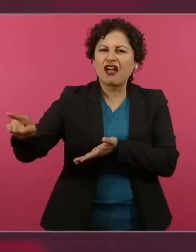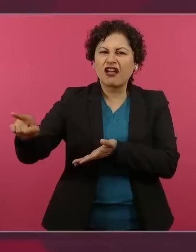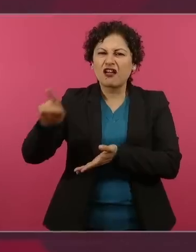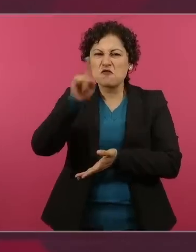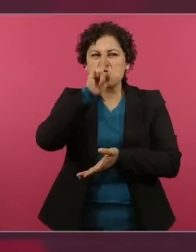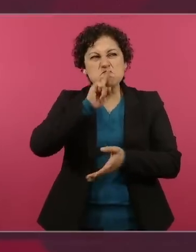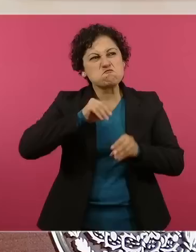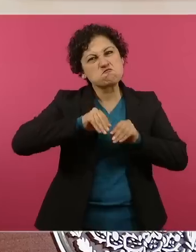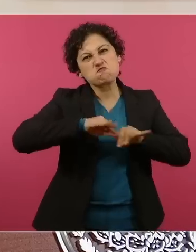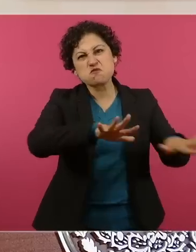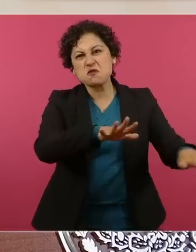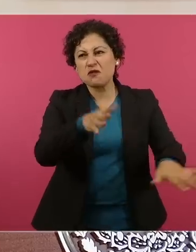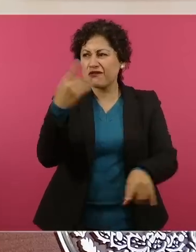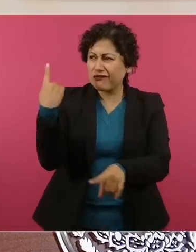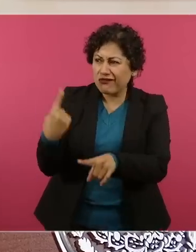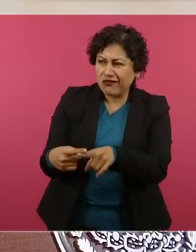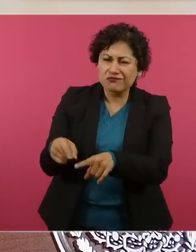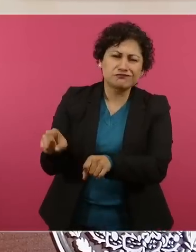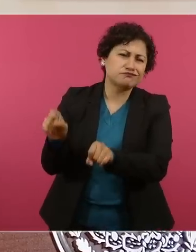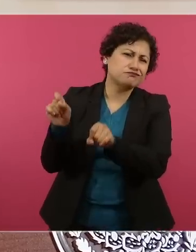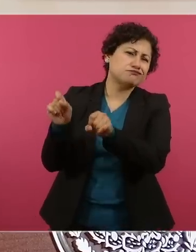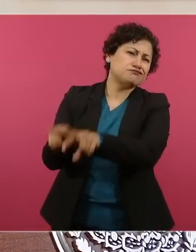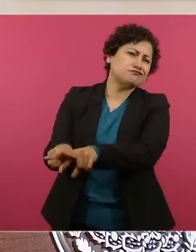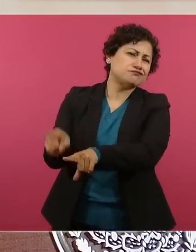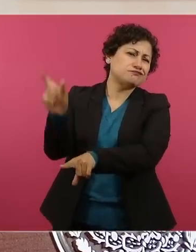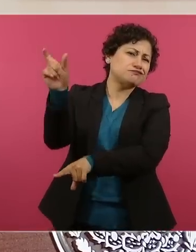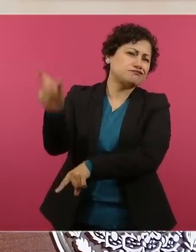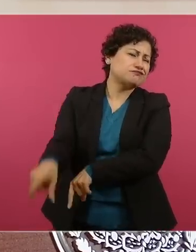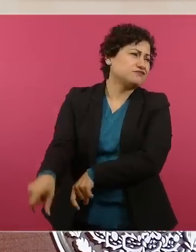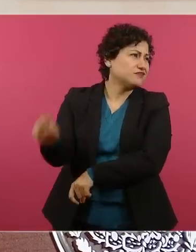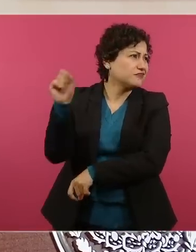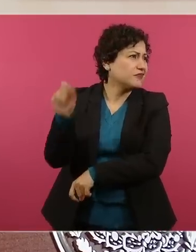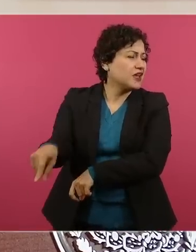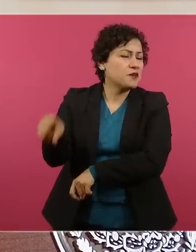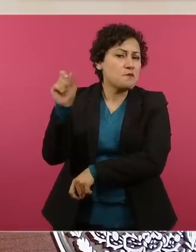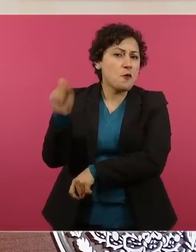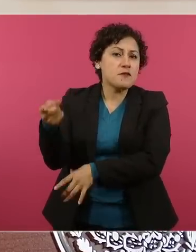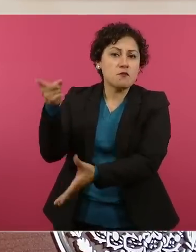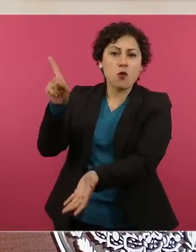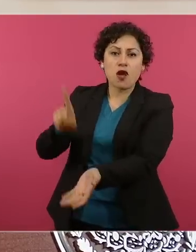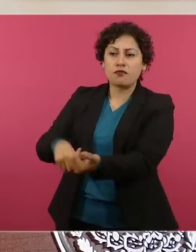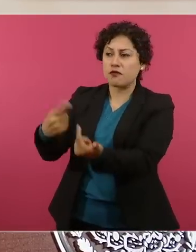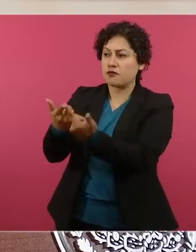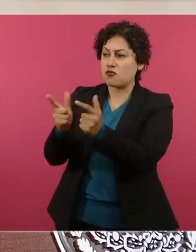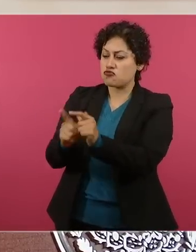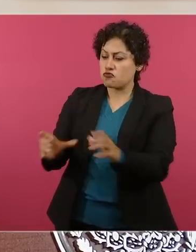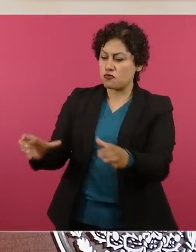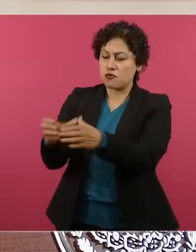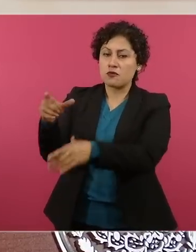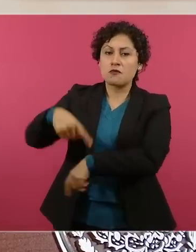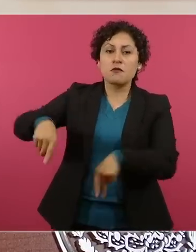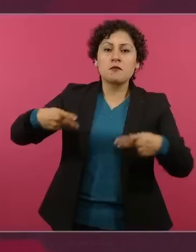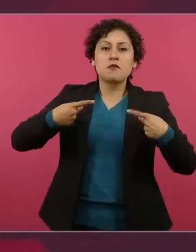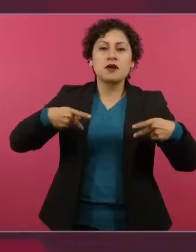mismos de siempre, los que pertenecen al bloque conservador,